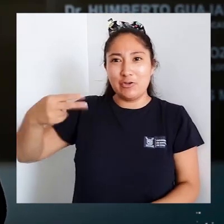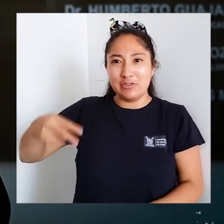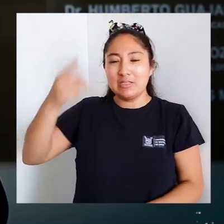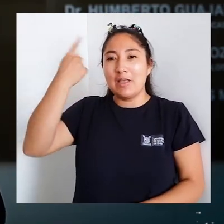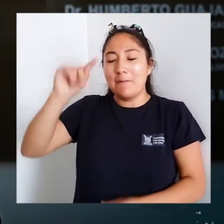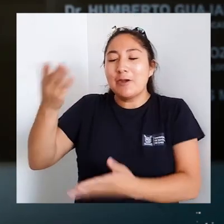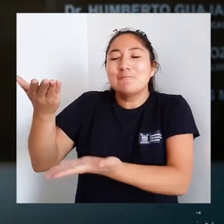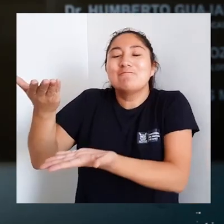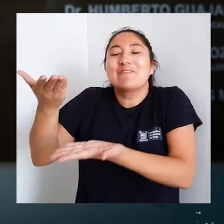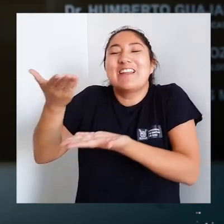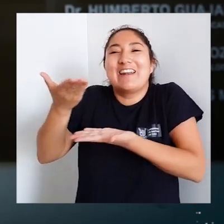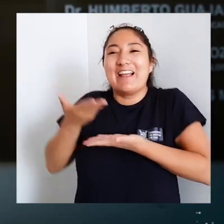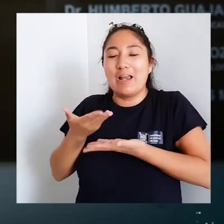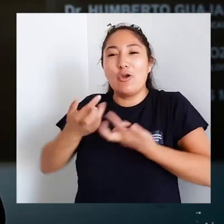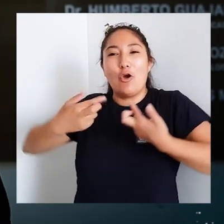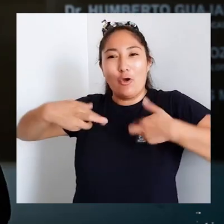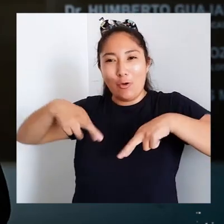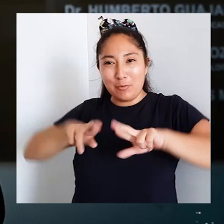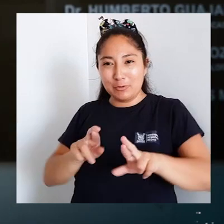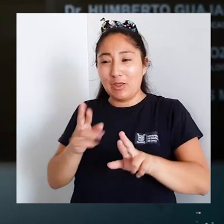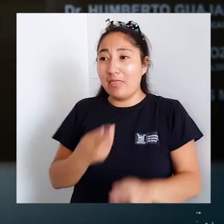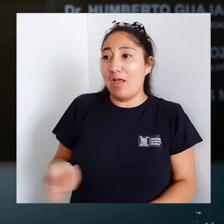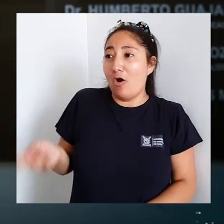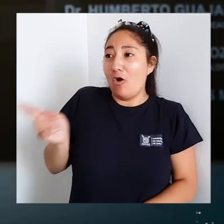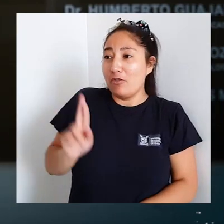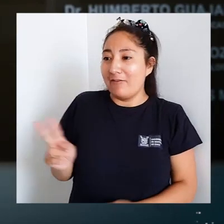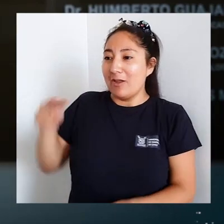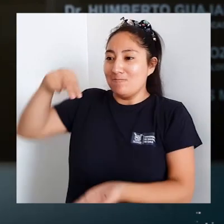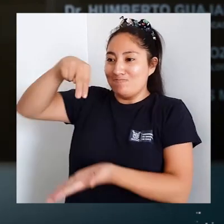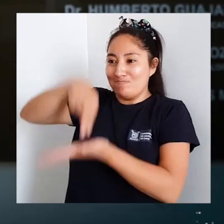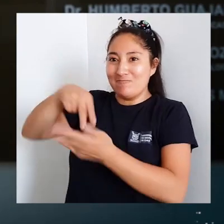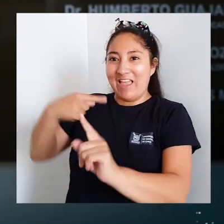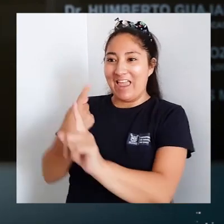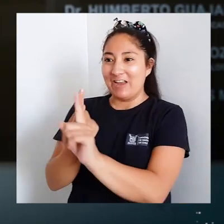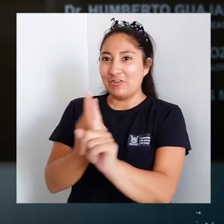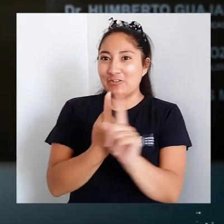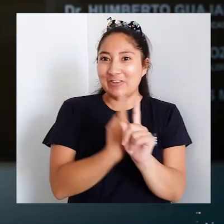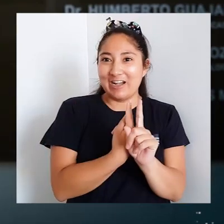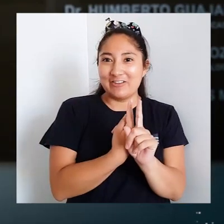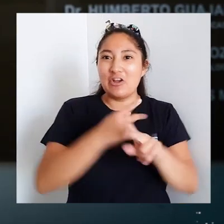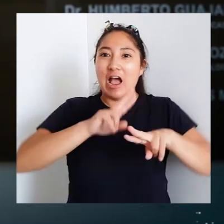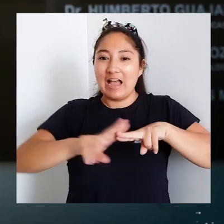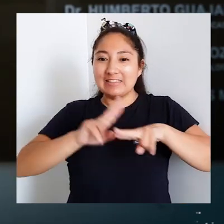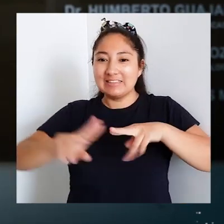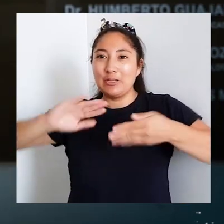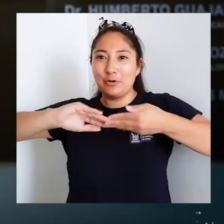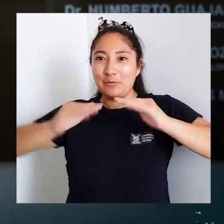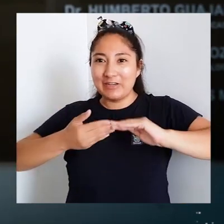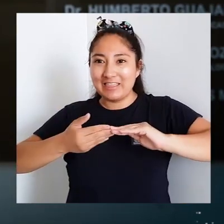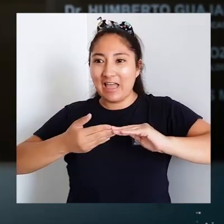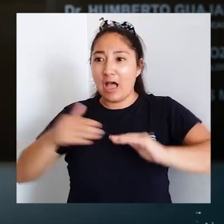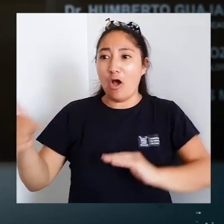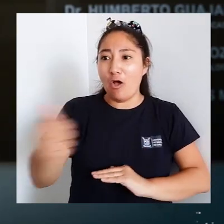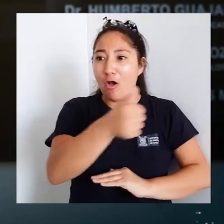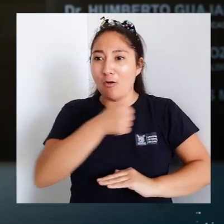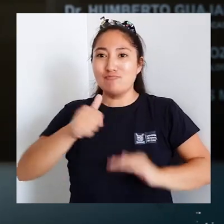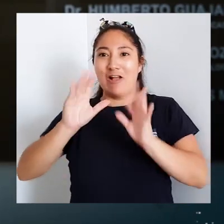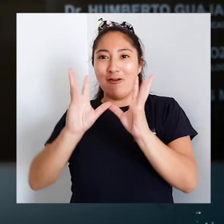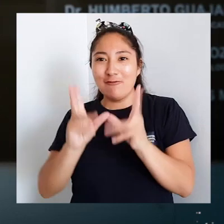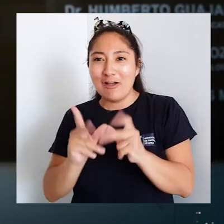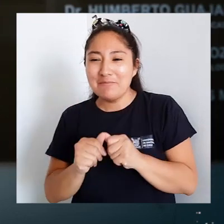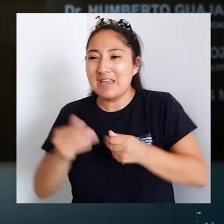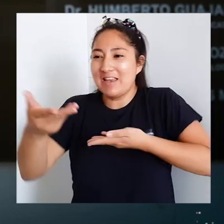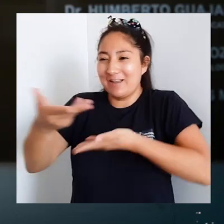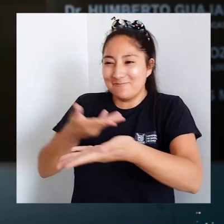novedades, pero que nos regaló la oportunidad de volver a encontrarnos, de volver a ser comunidad, de volver a ser familia,